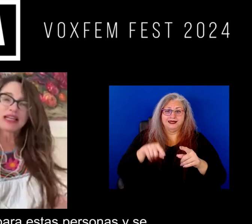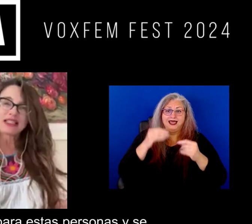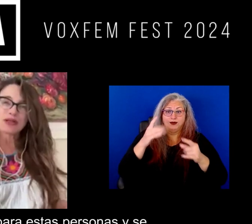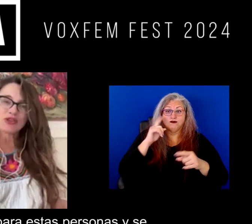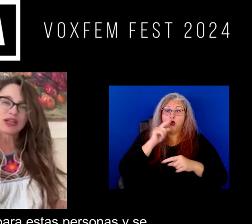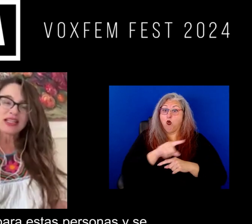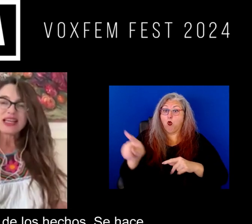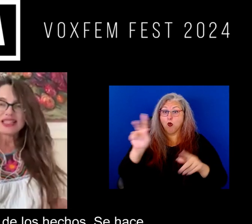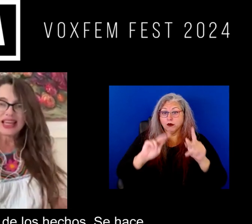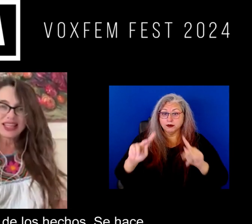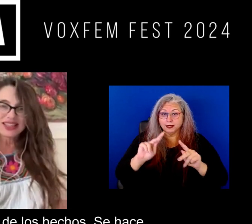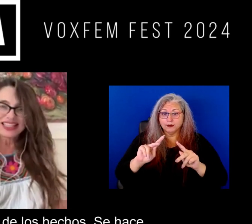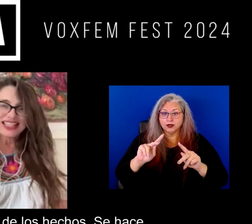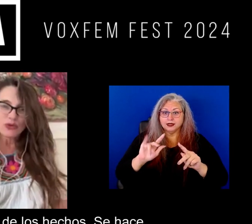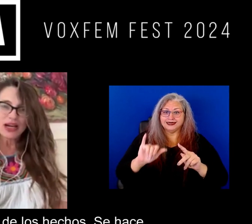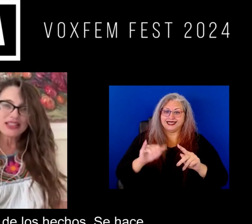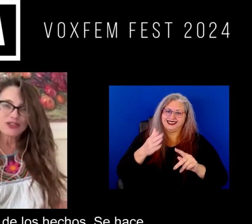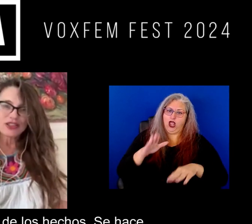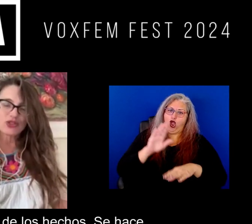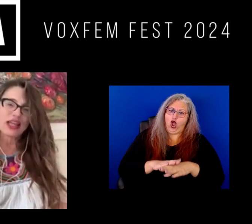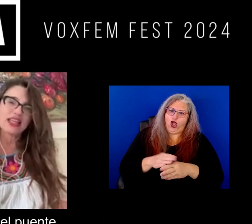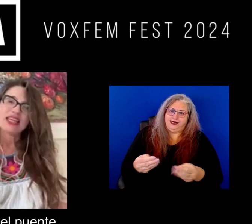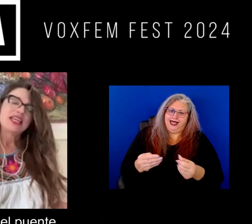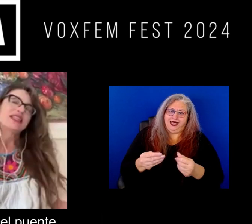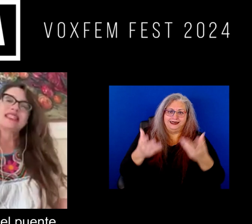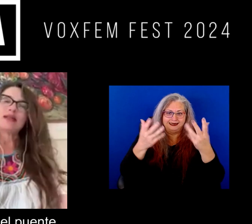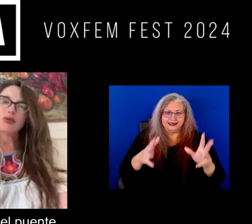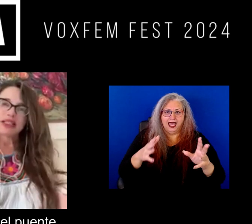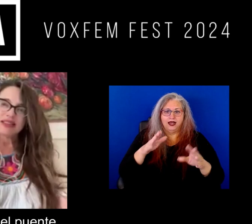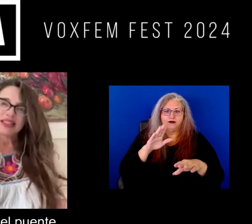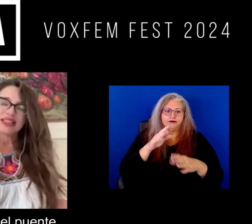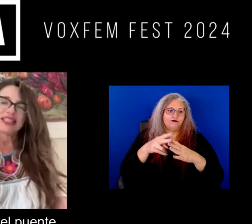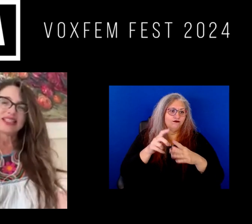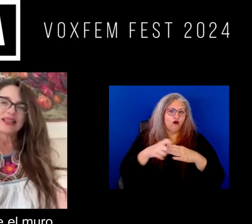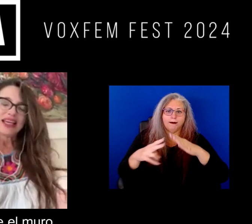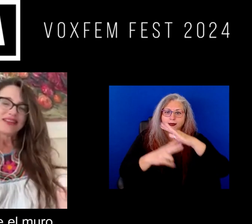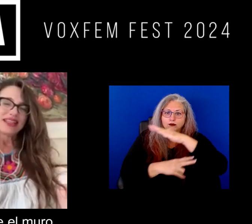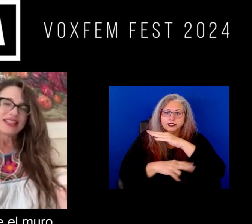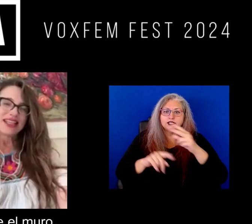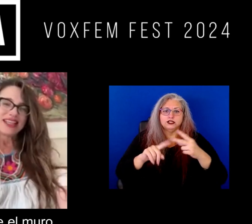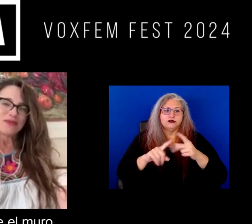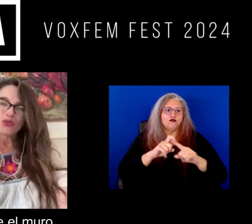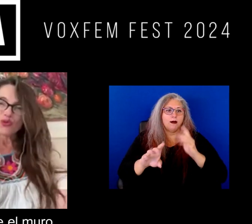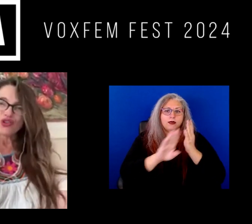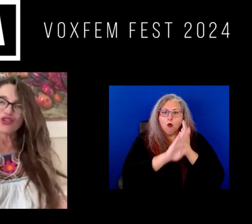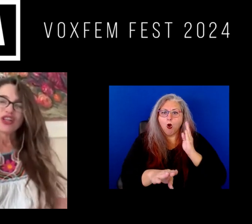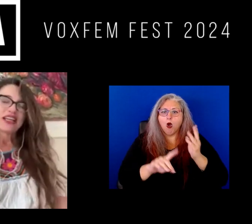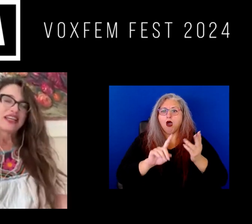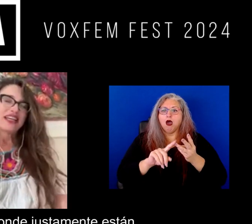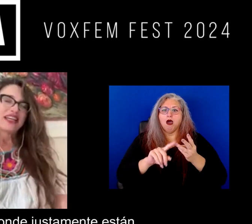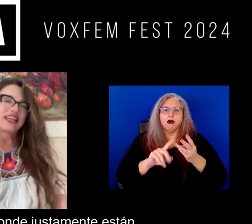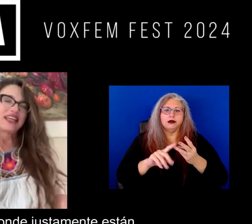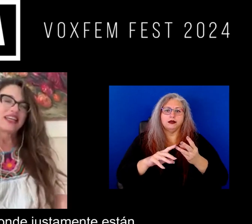que es para estas personas y se hace desde el lugar de los hechos se hace desde el puente desde el muro